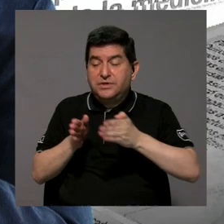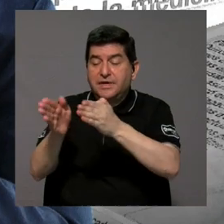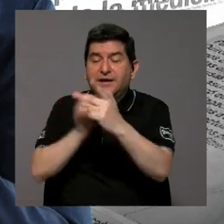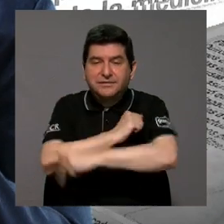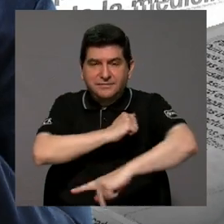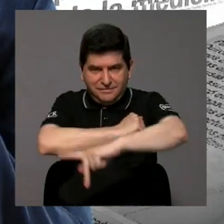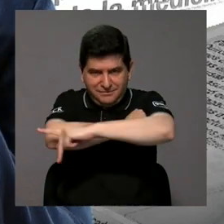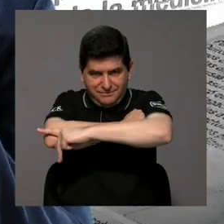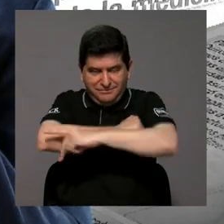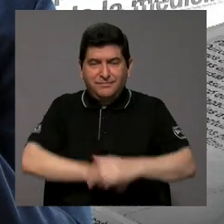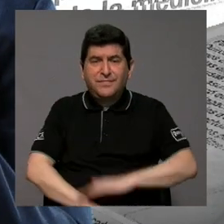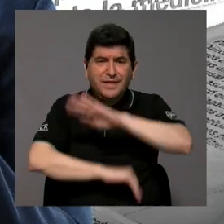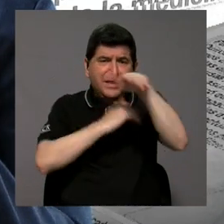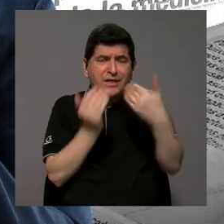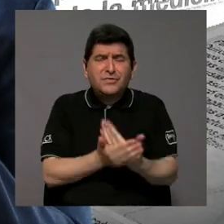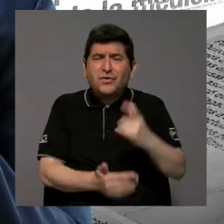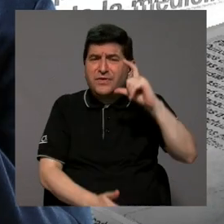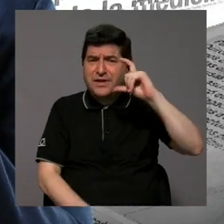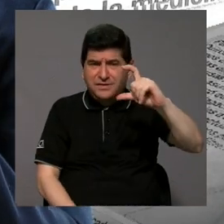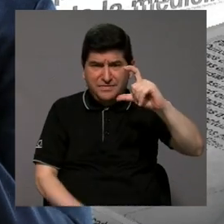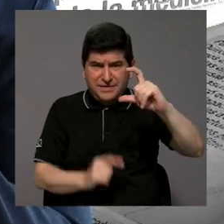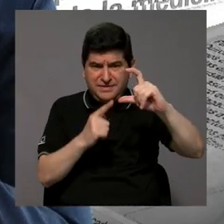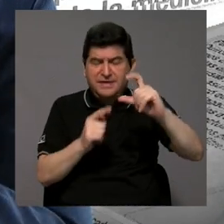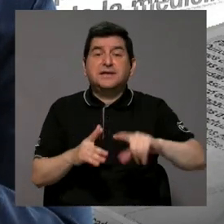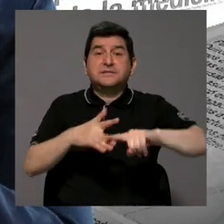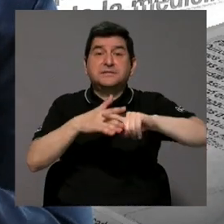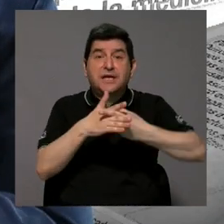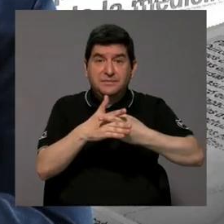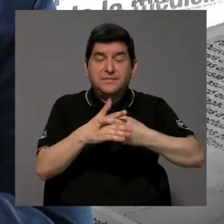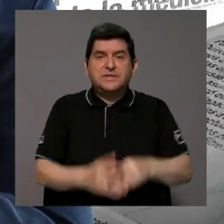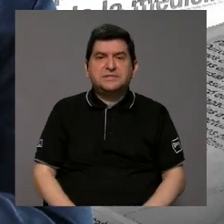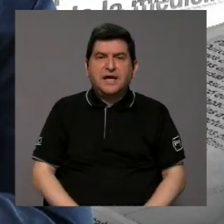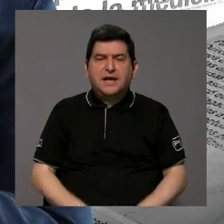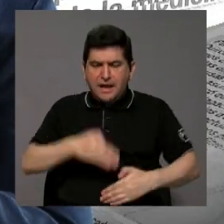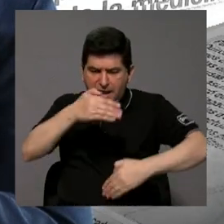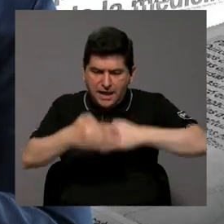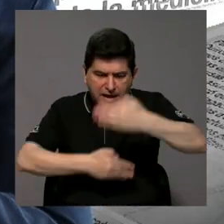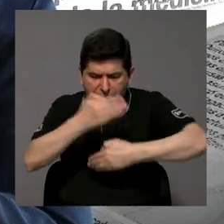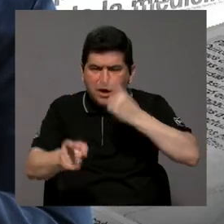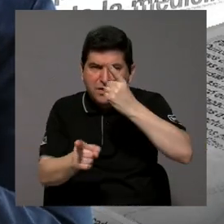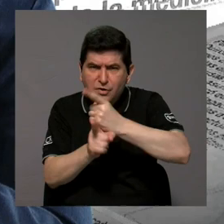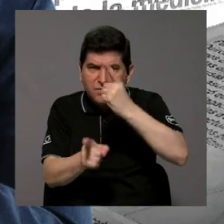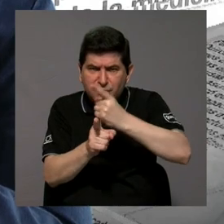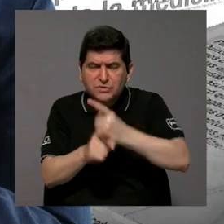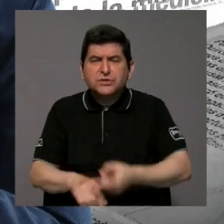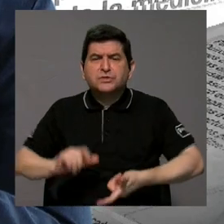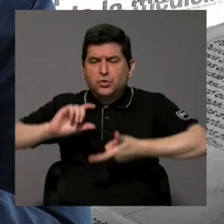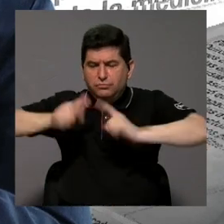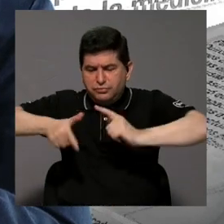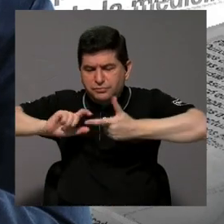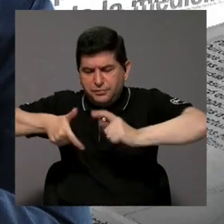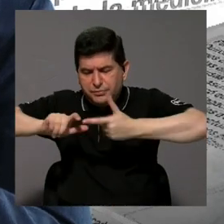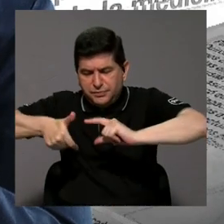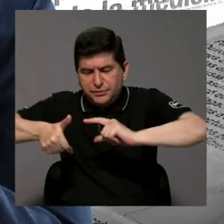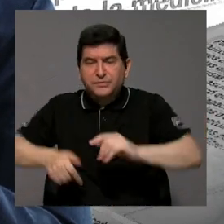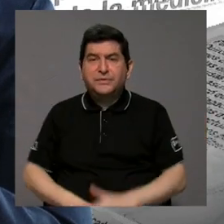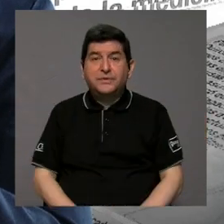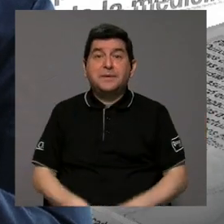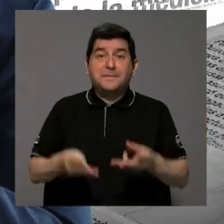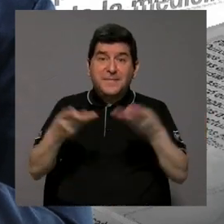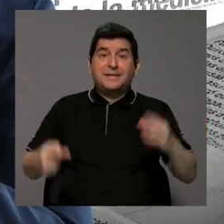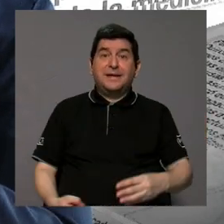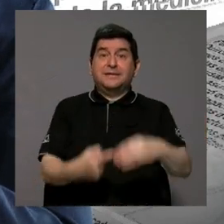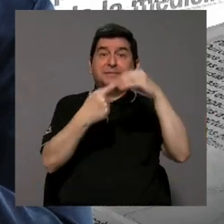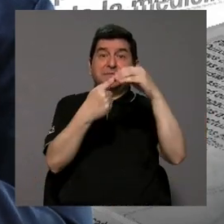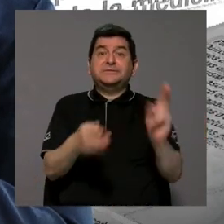país que es todas las baterías empezar a darles tratamiento adecuado para que sean recicladas y que sirvan como materia